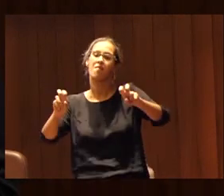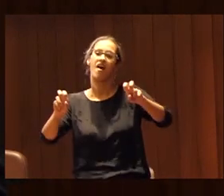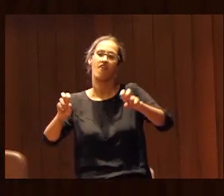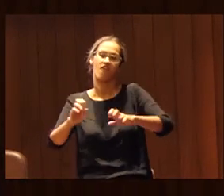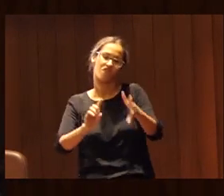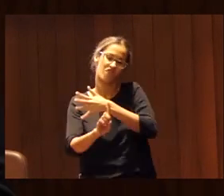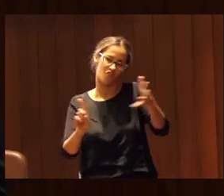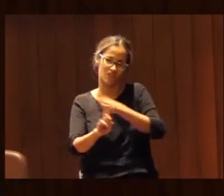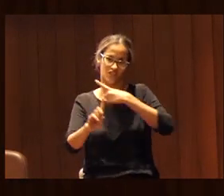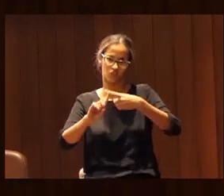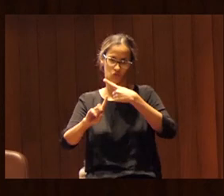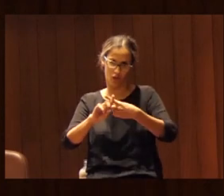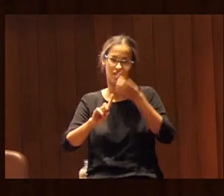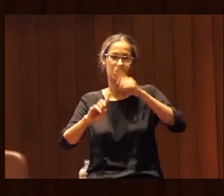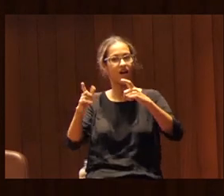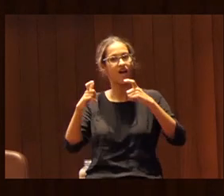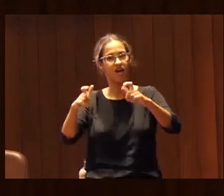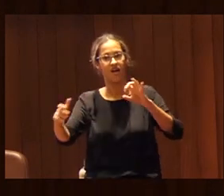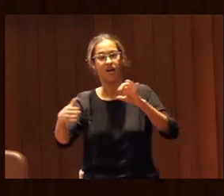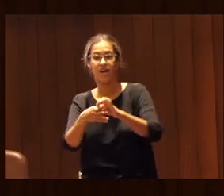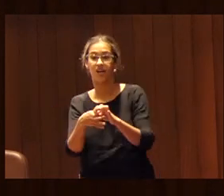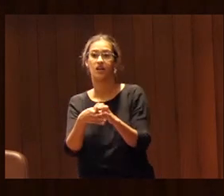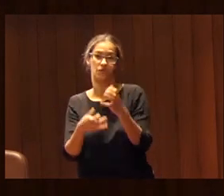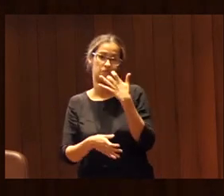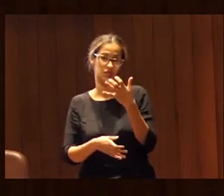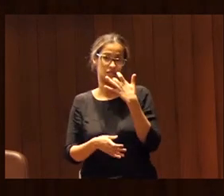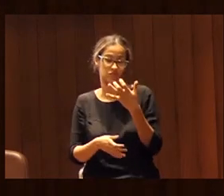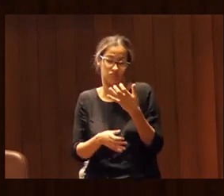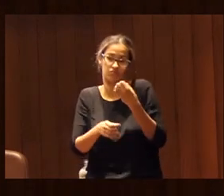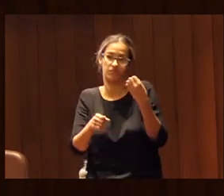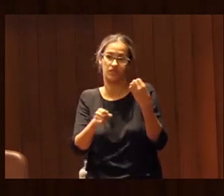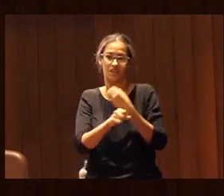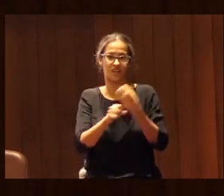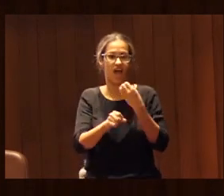es importante que en este caso los trabajos que estamos desarrollando en Avento